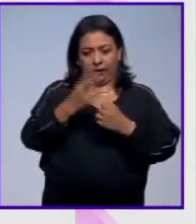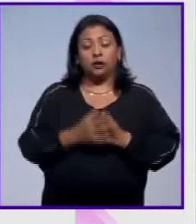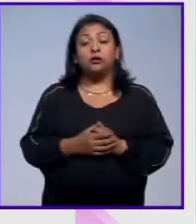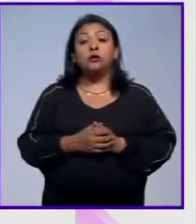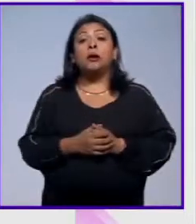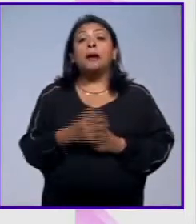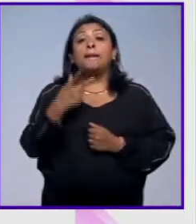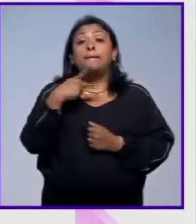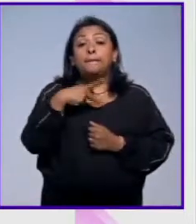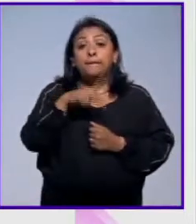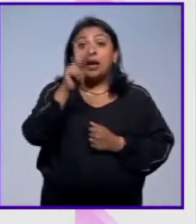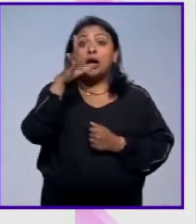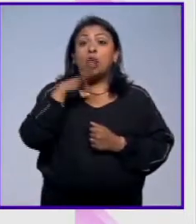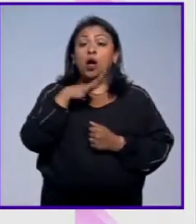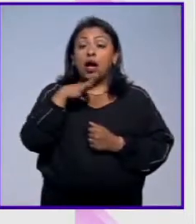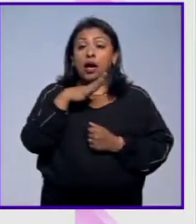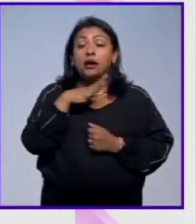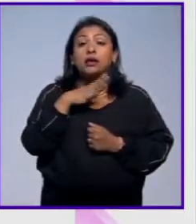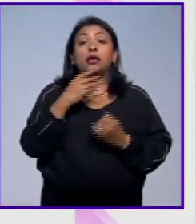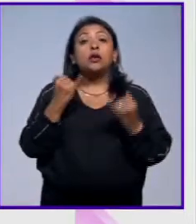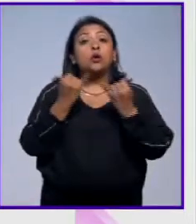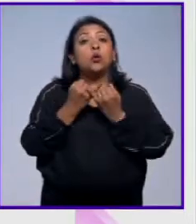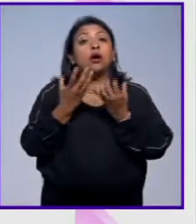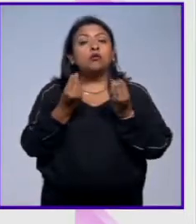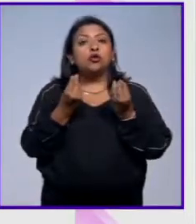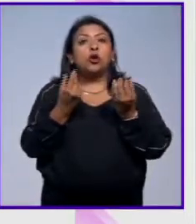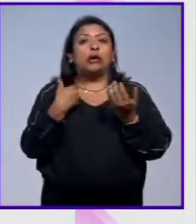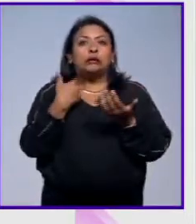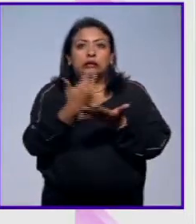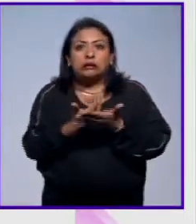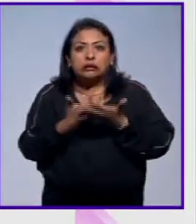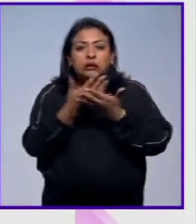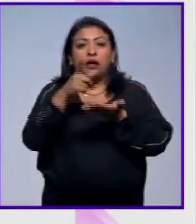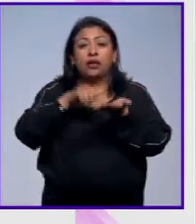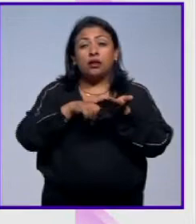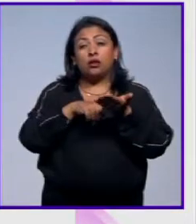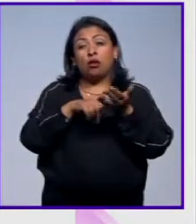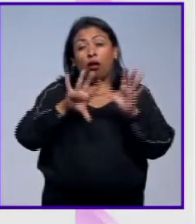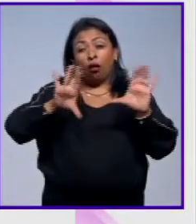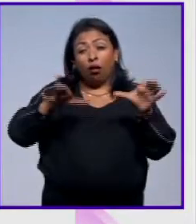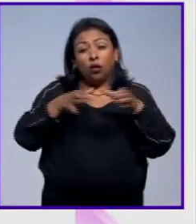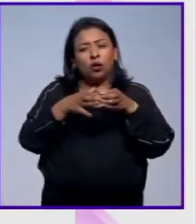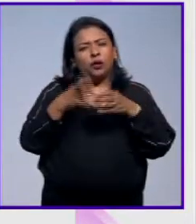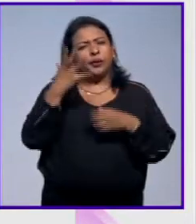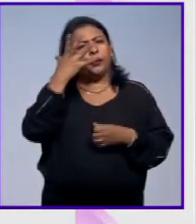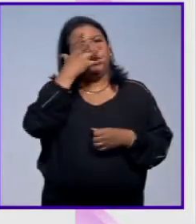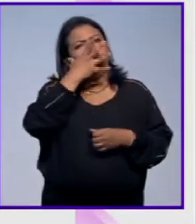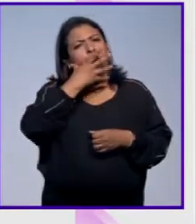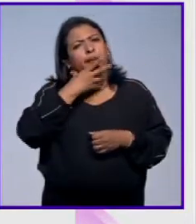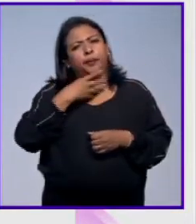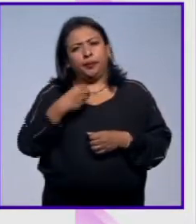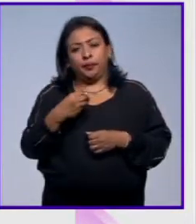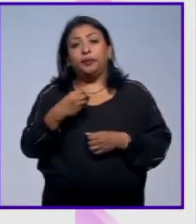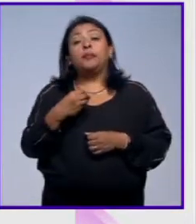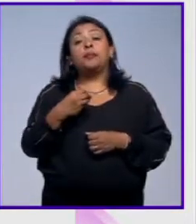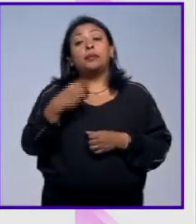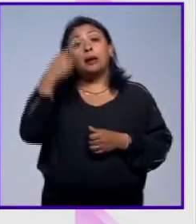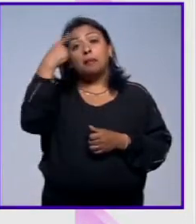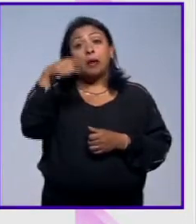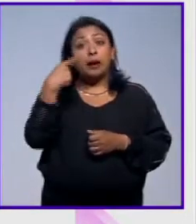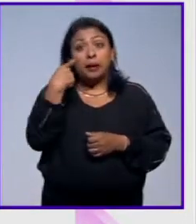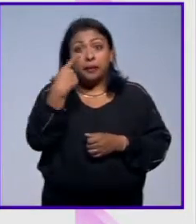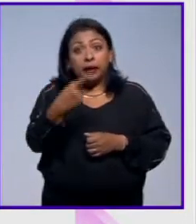pero que ha levantado también grandes expectativas porque reúnen obras que son muy bellas y que bueno para